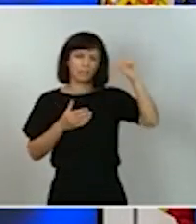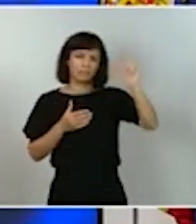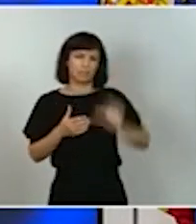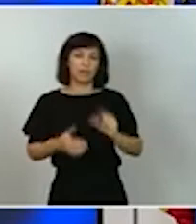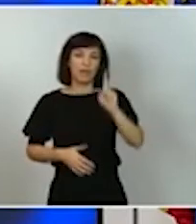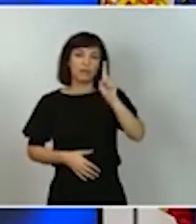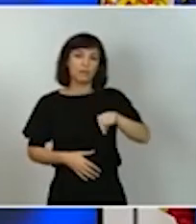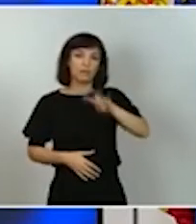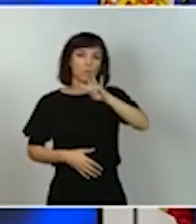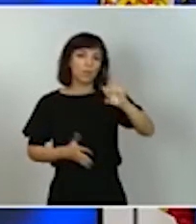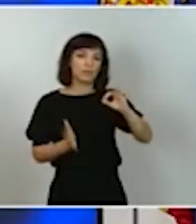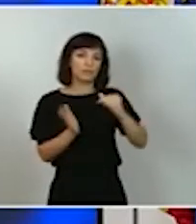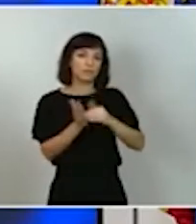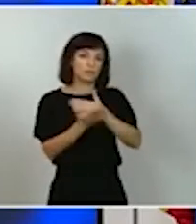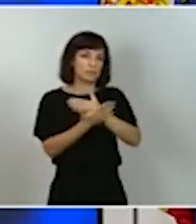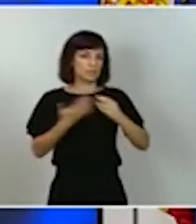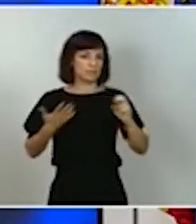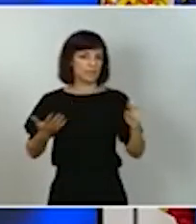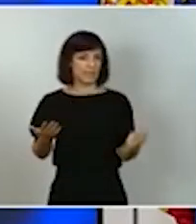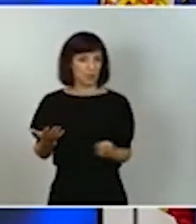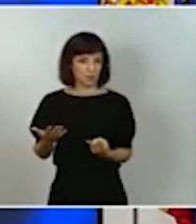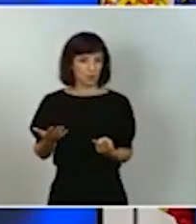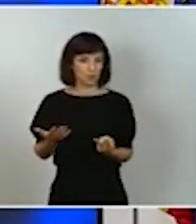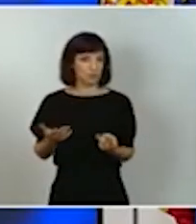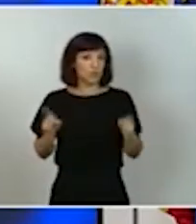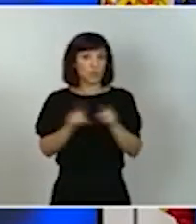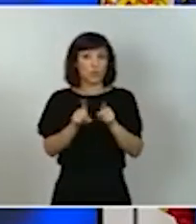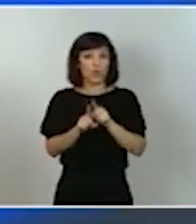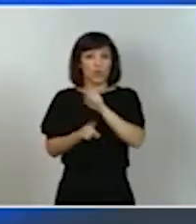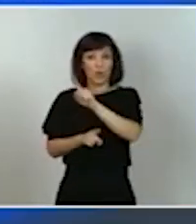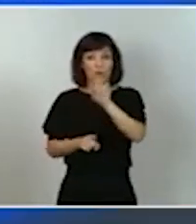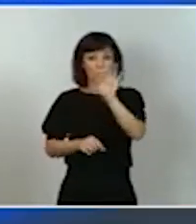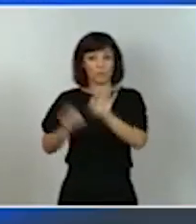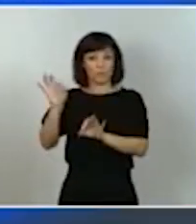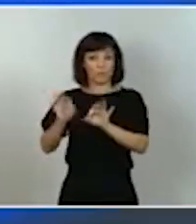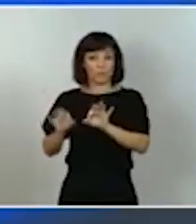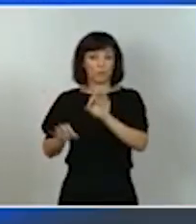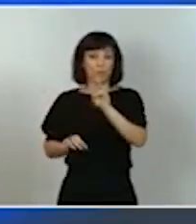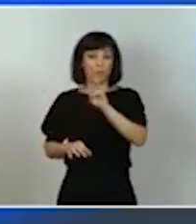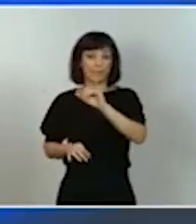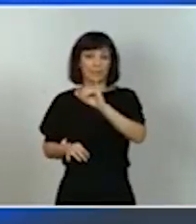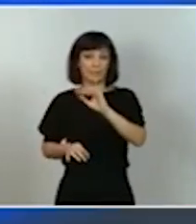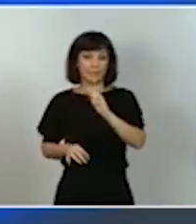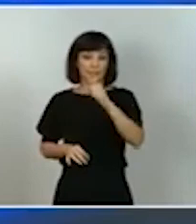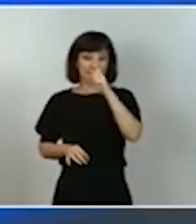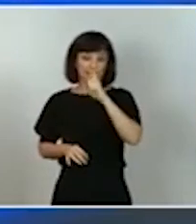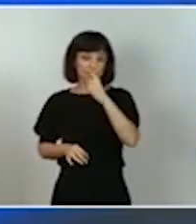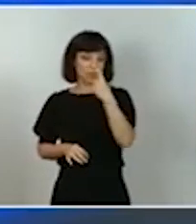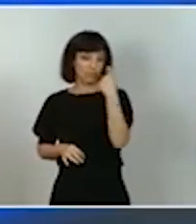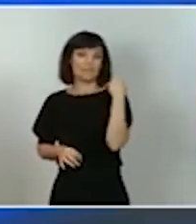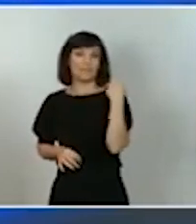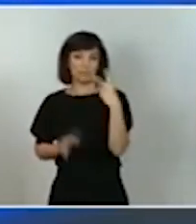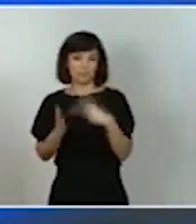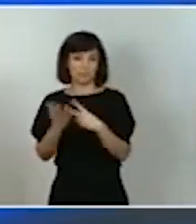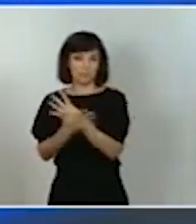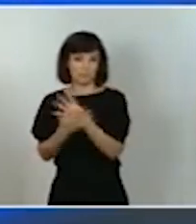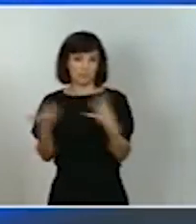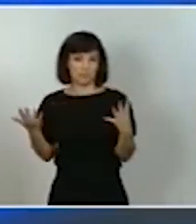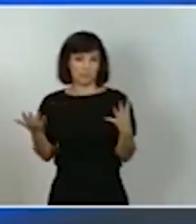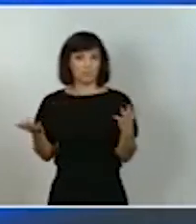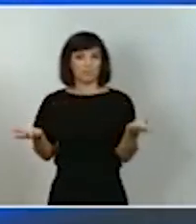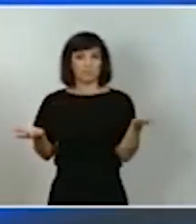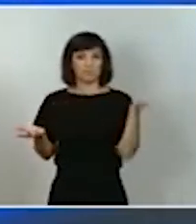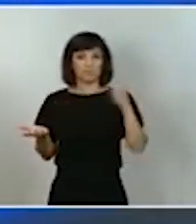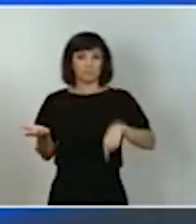euros, el equivalente al 11% del PIB del año 2019, y, como es sabido, el horizonte de